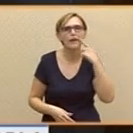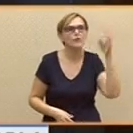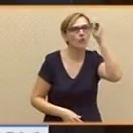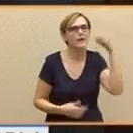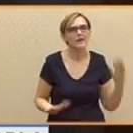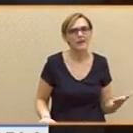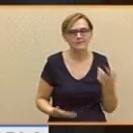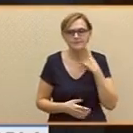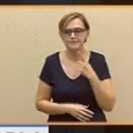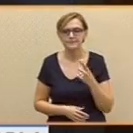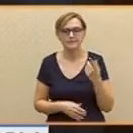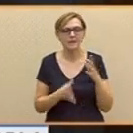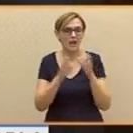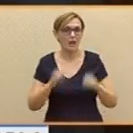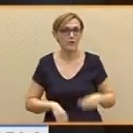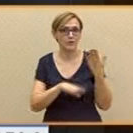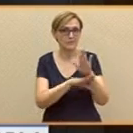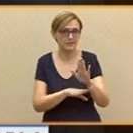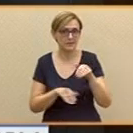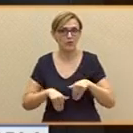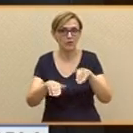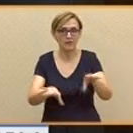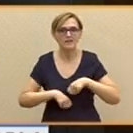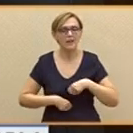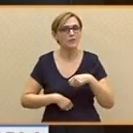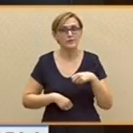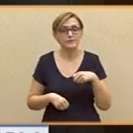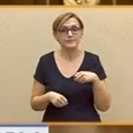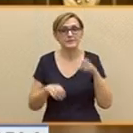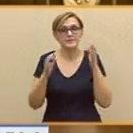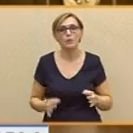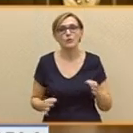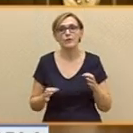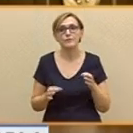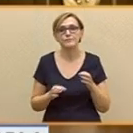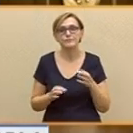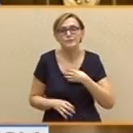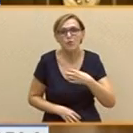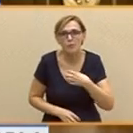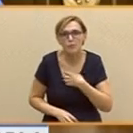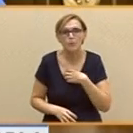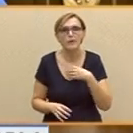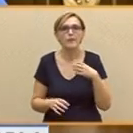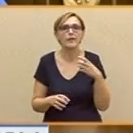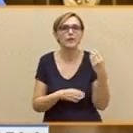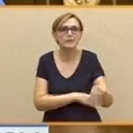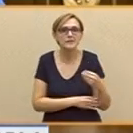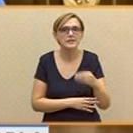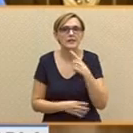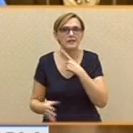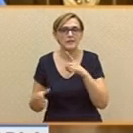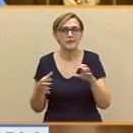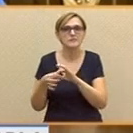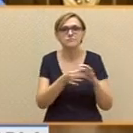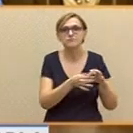señor candidato, no solo va a ser incapaz de hacerle a usted presidente, sino que además representa la voluntad de continuar con su equipo filial por la senda